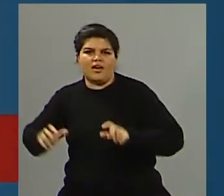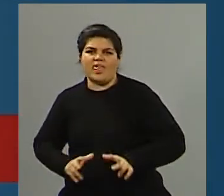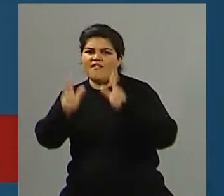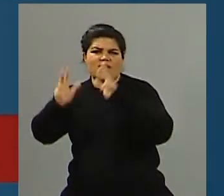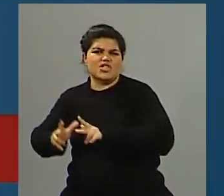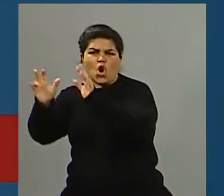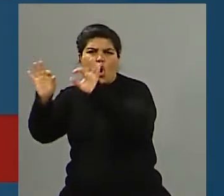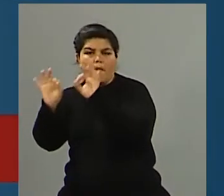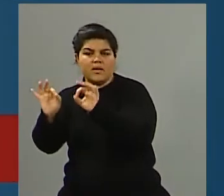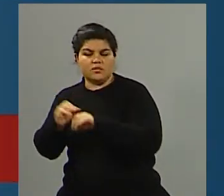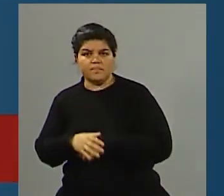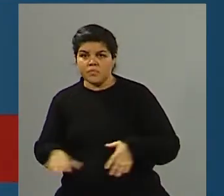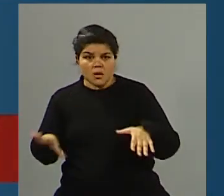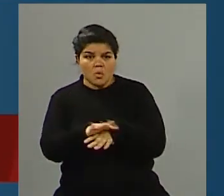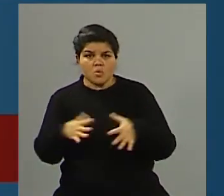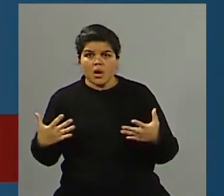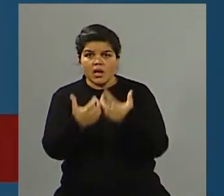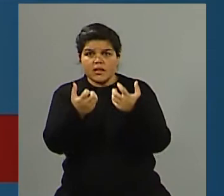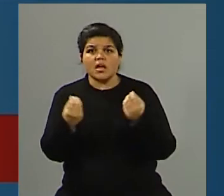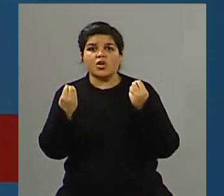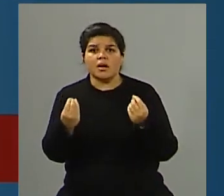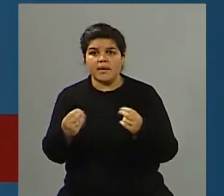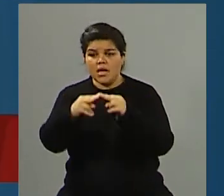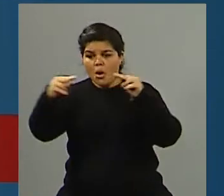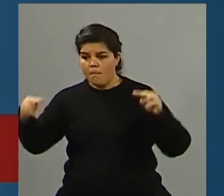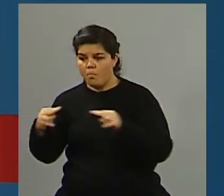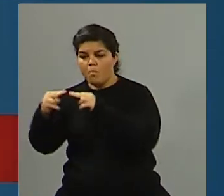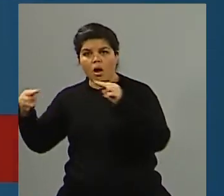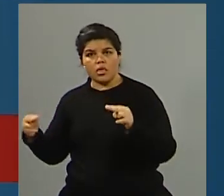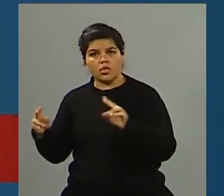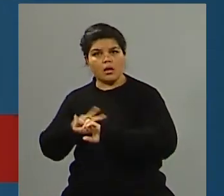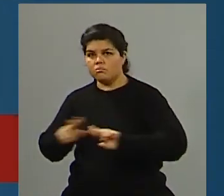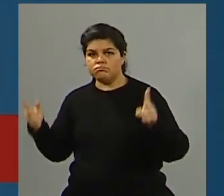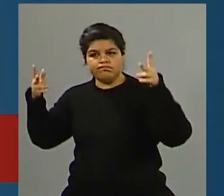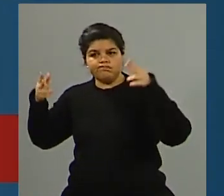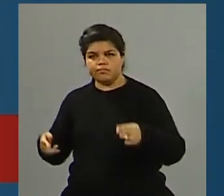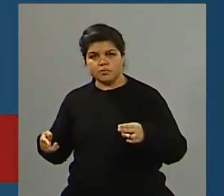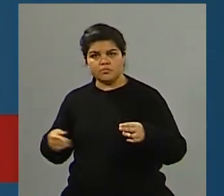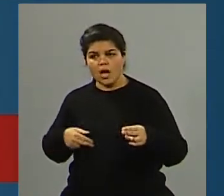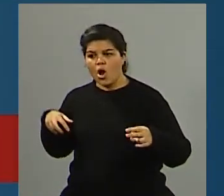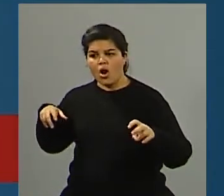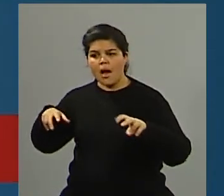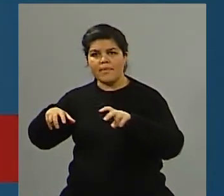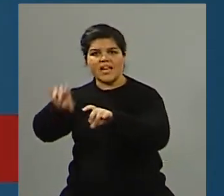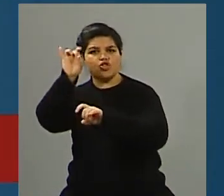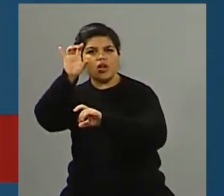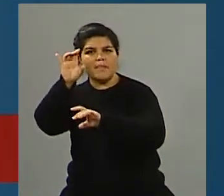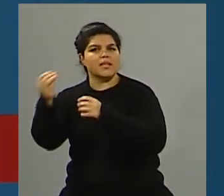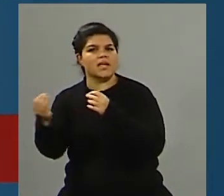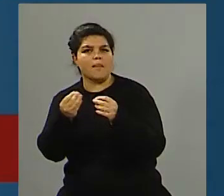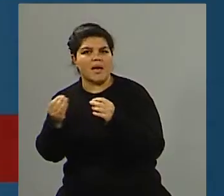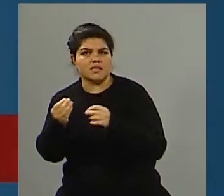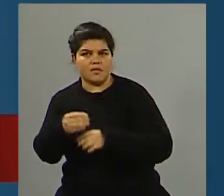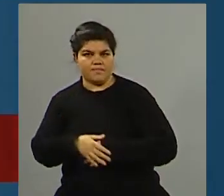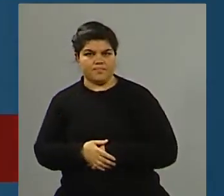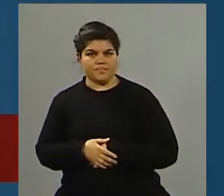cerraron todos los puentes, se cerraron todos los accesos, y la gente volvió caminando. ¿Qué guardó la gente? Los zapatos. Los